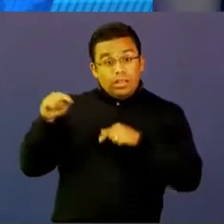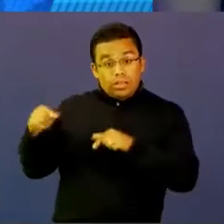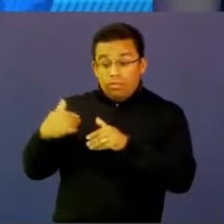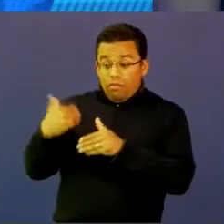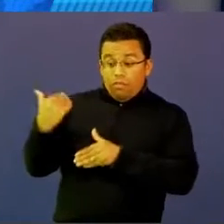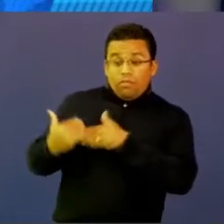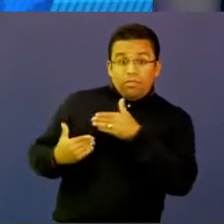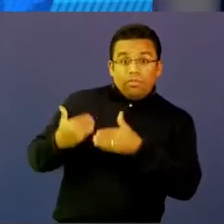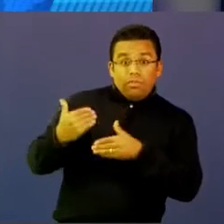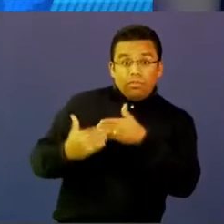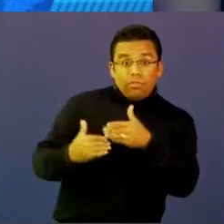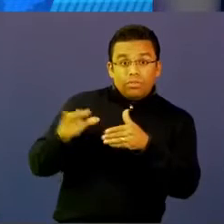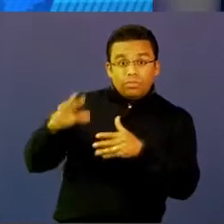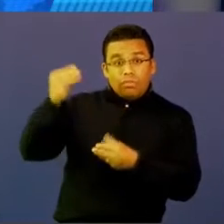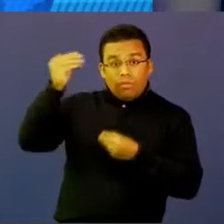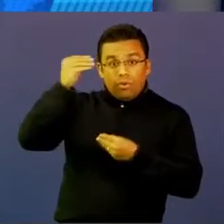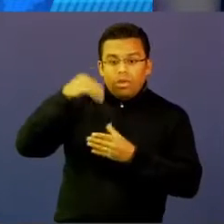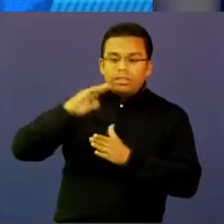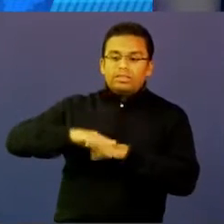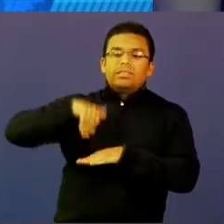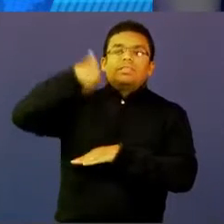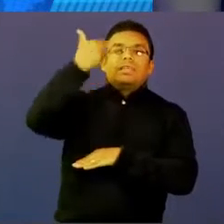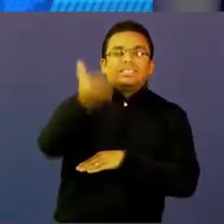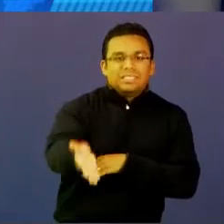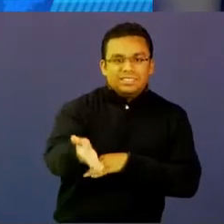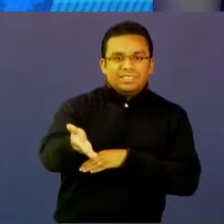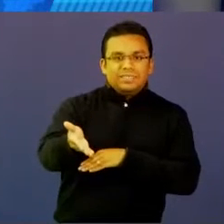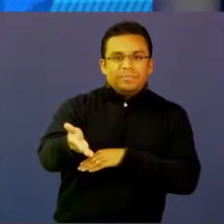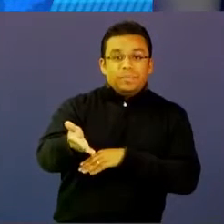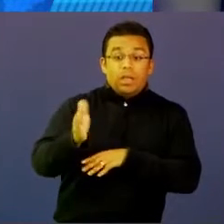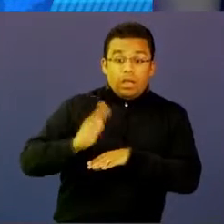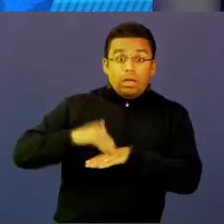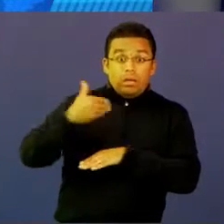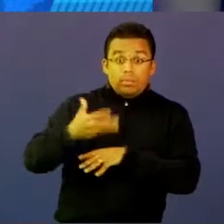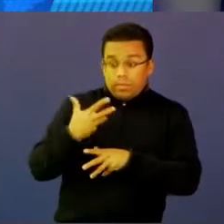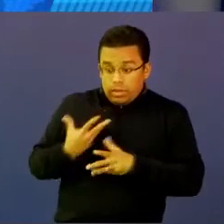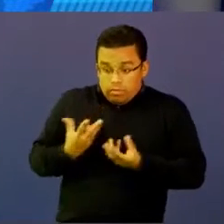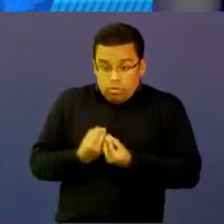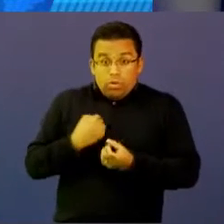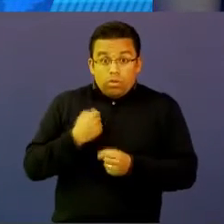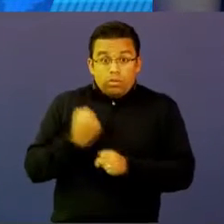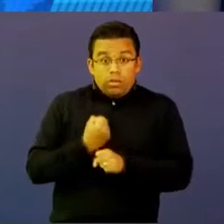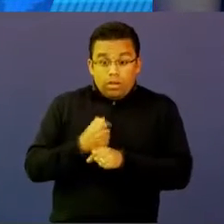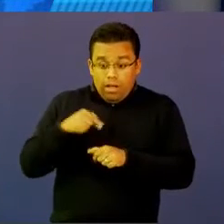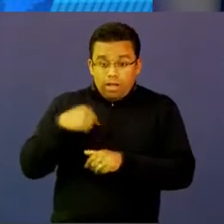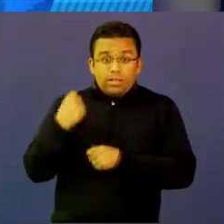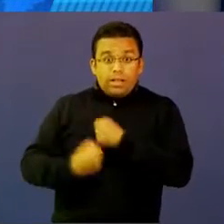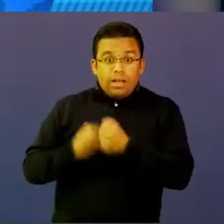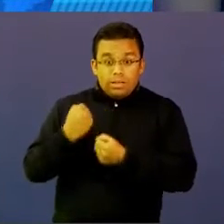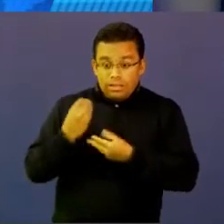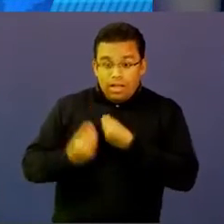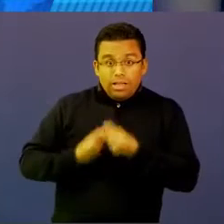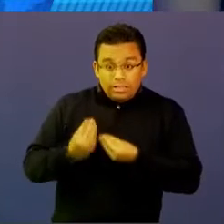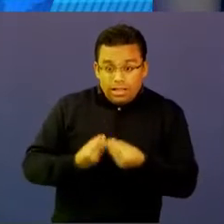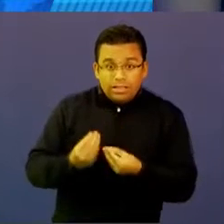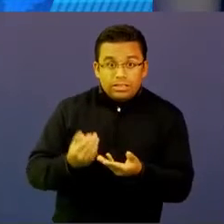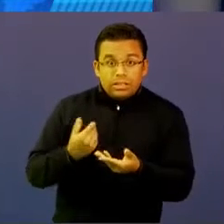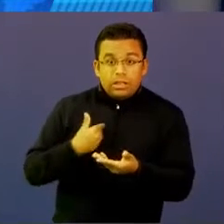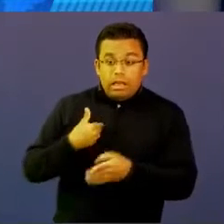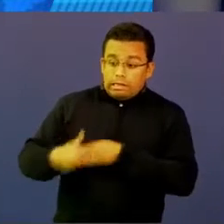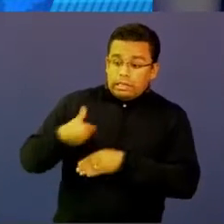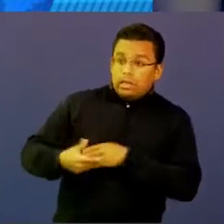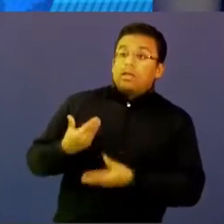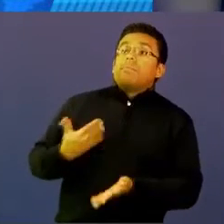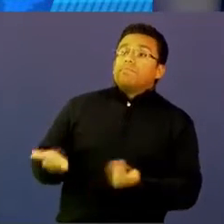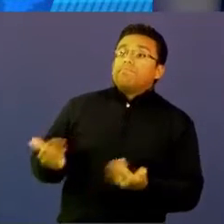posterior al proceso. Y todos los que estamos en el proceso y en esta tarea, pues a todos nos piden unos resultados